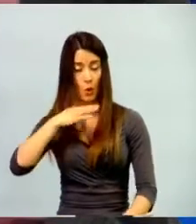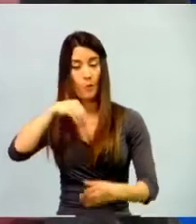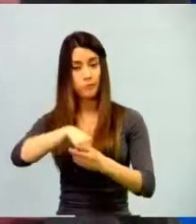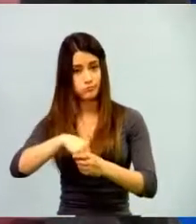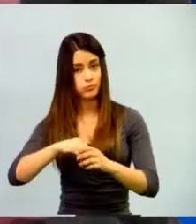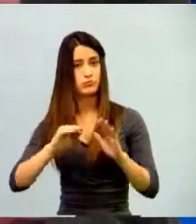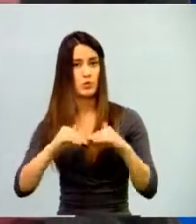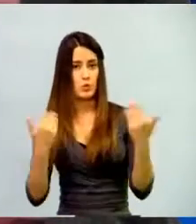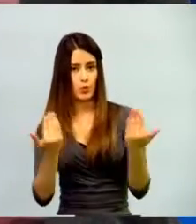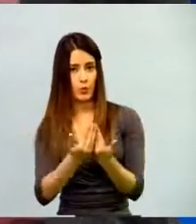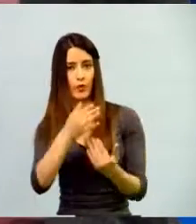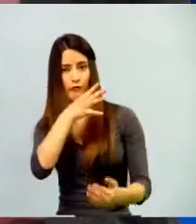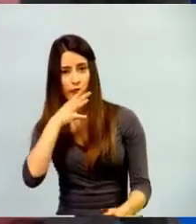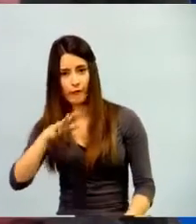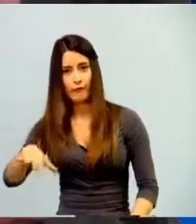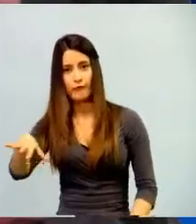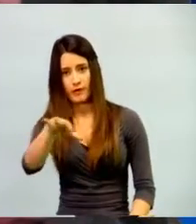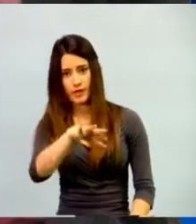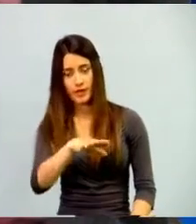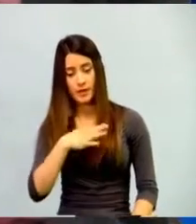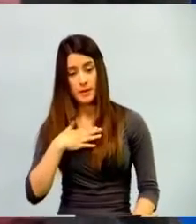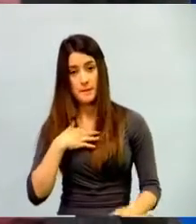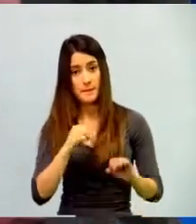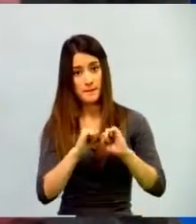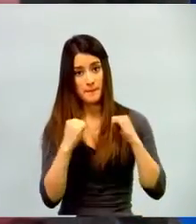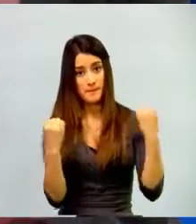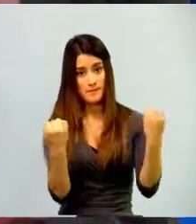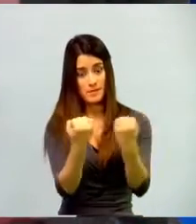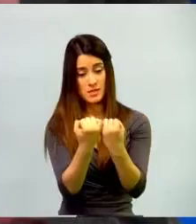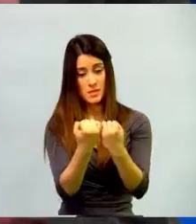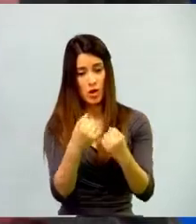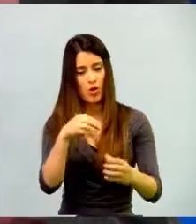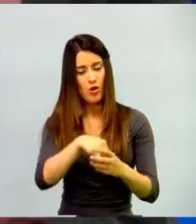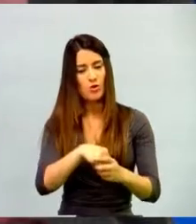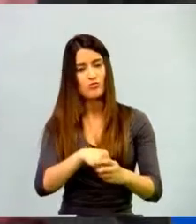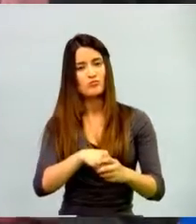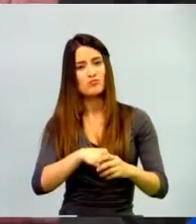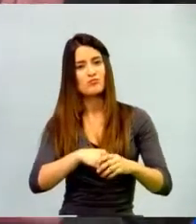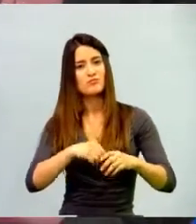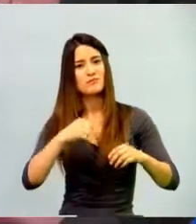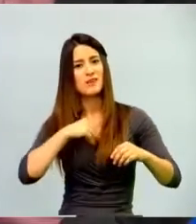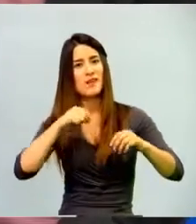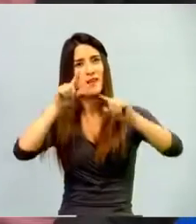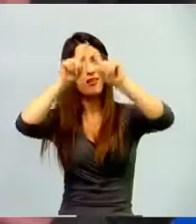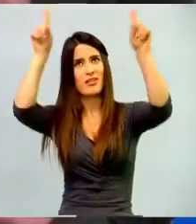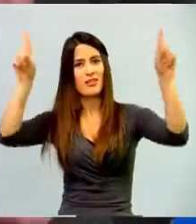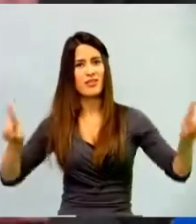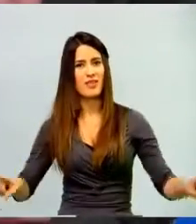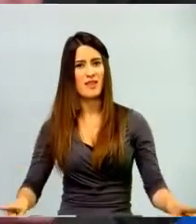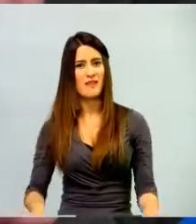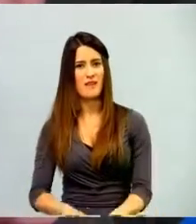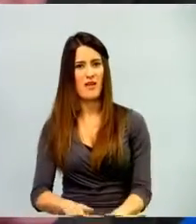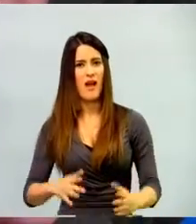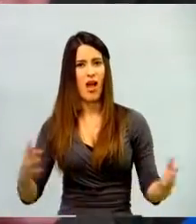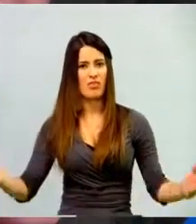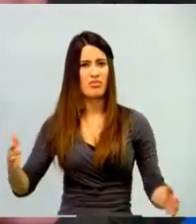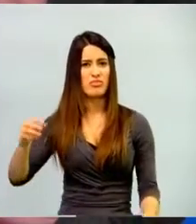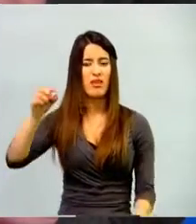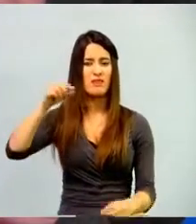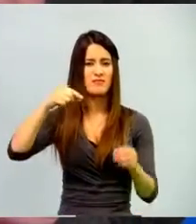mi salón está dotado con una plataforma que es Tomy, es un tablero interactivo con mando óptico.